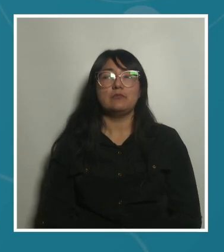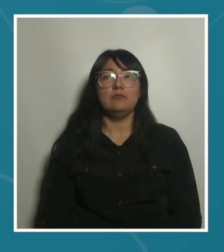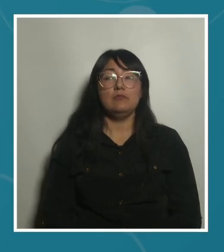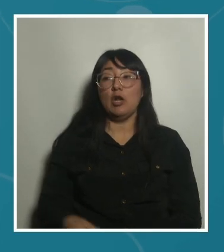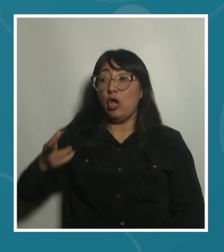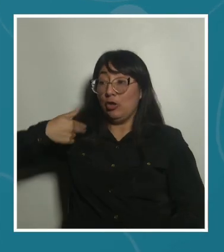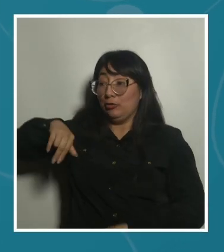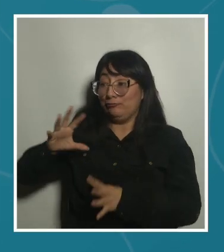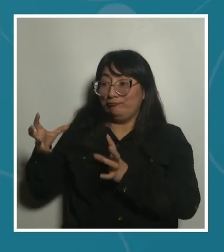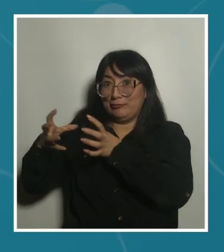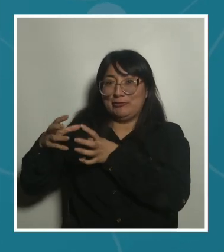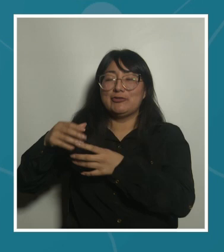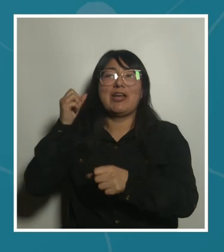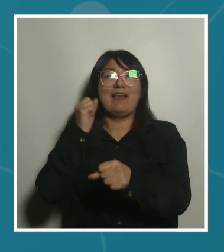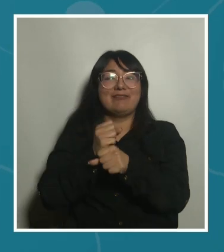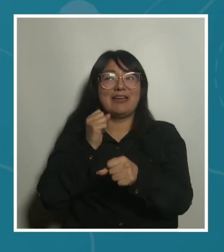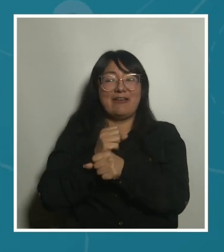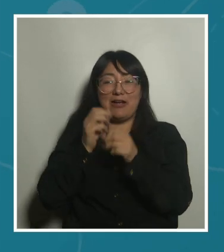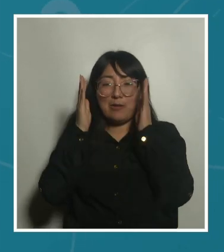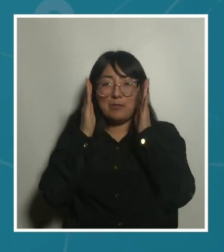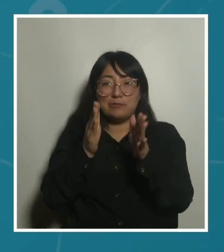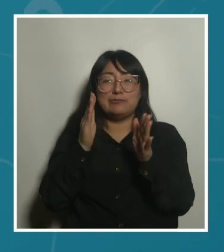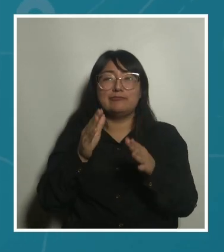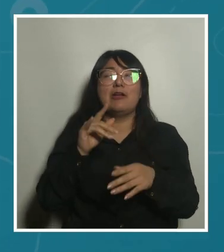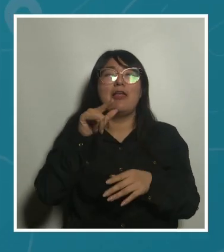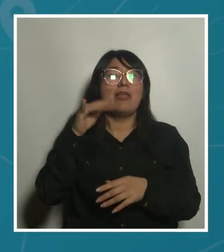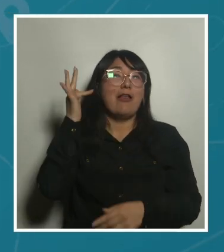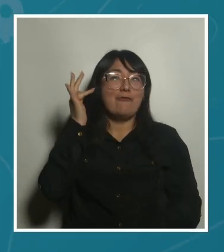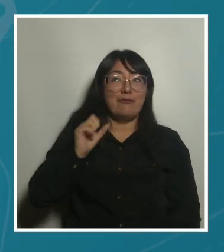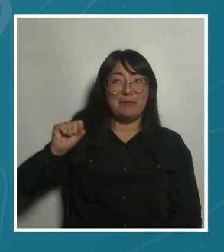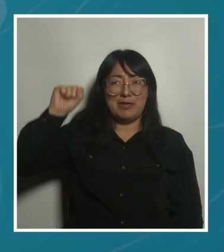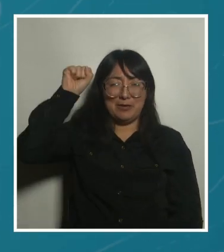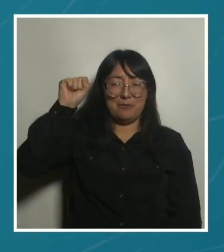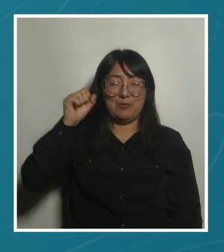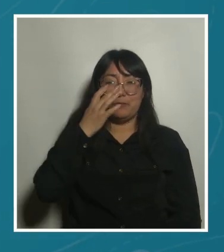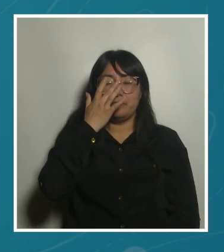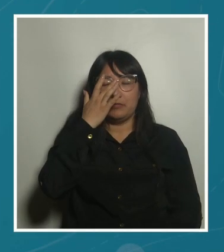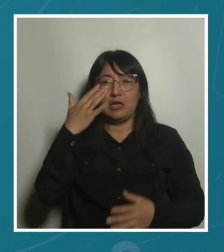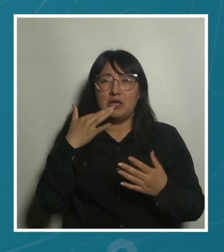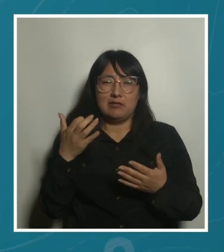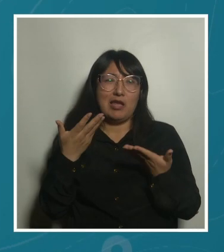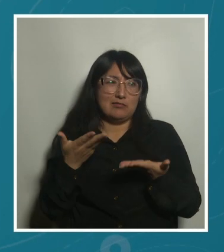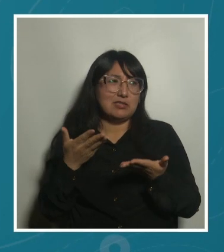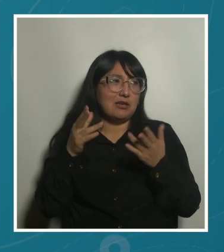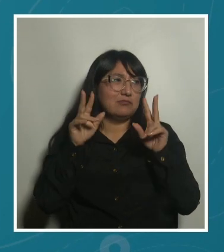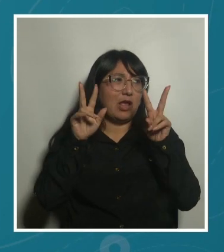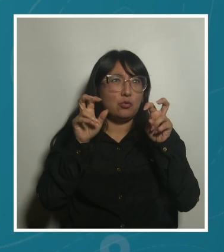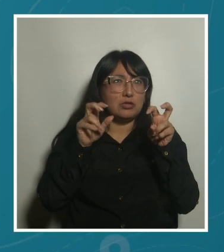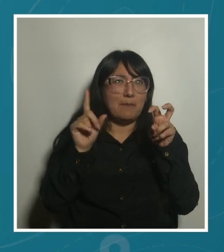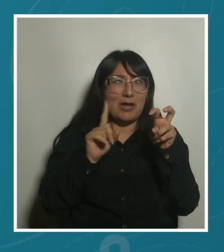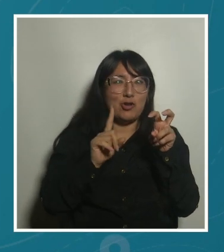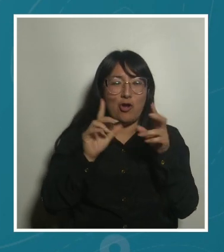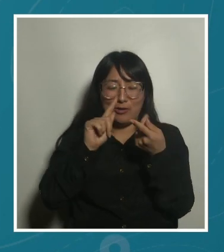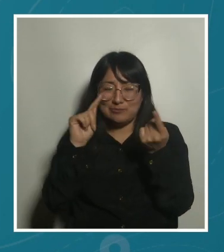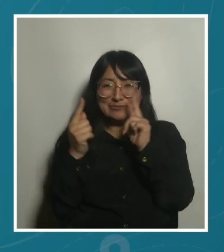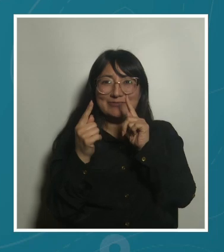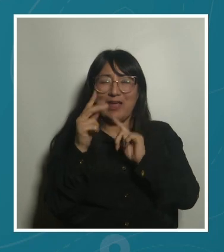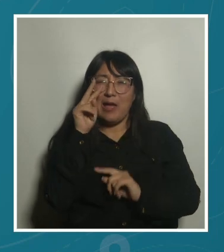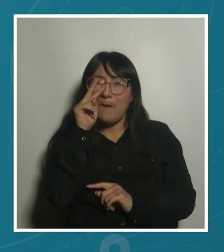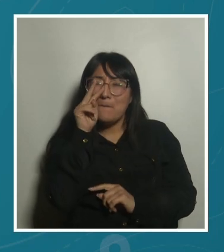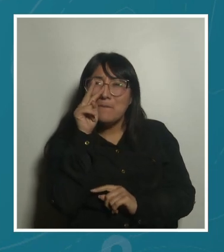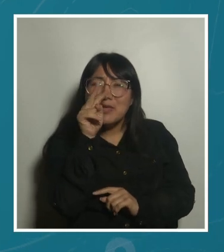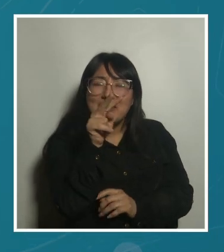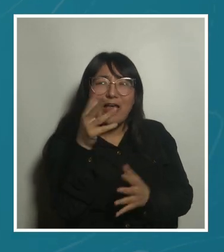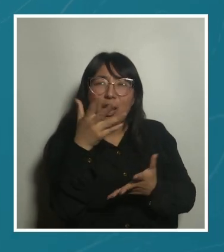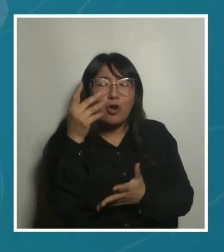Nosotras trabajamos desde esa perspectiva del urbanismo feminista, que no es un tema, sino que es una mirada de entender cómo